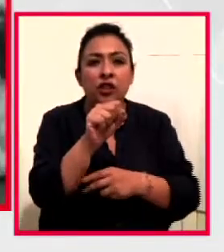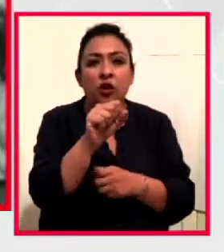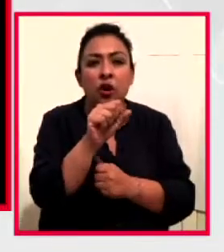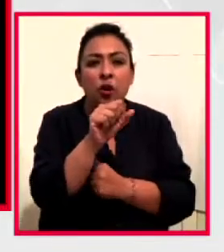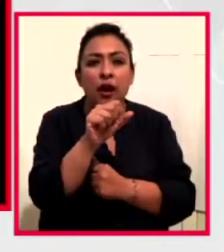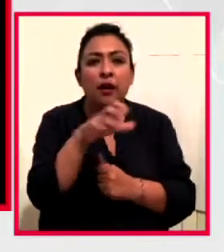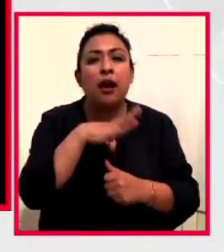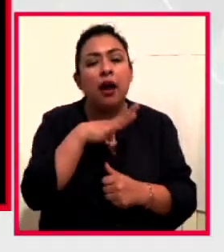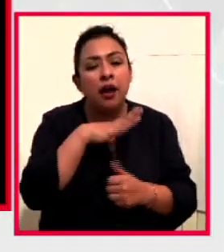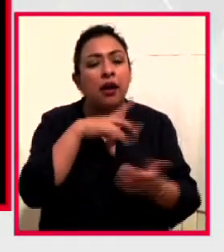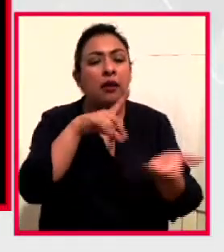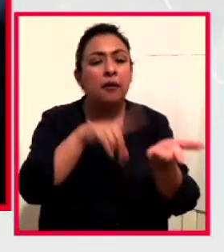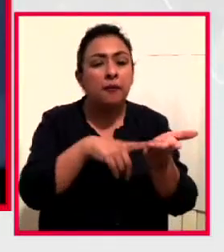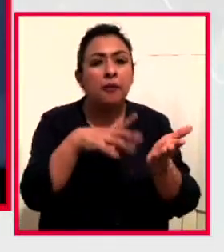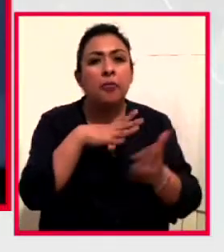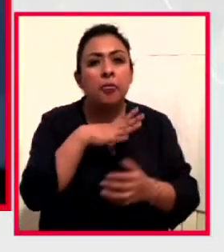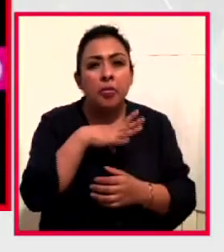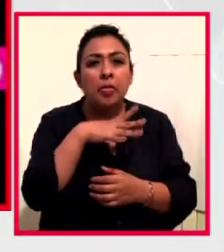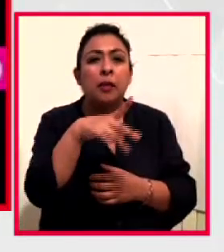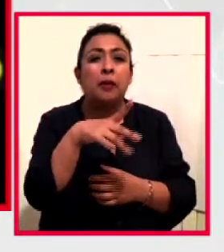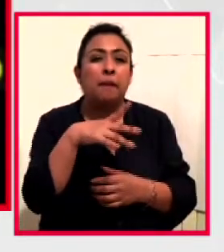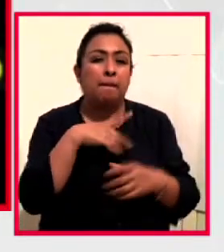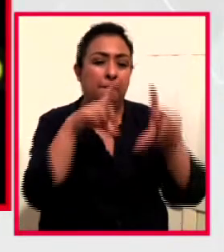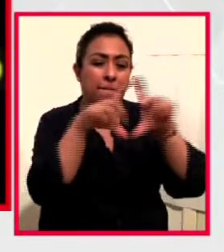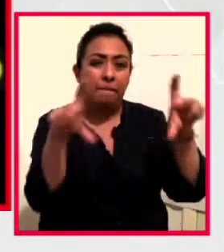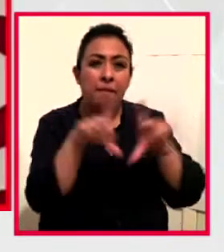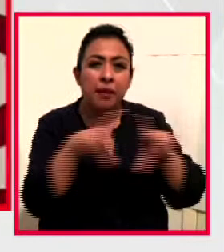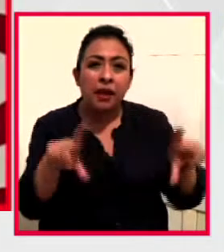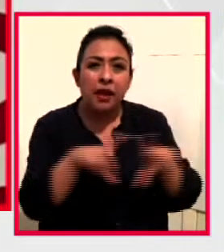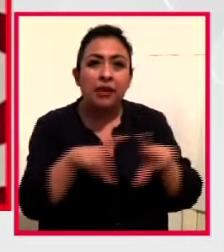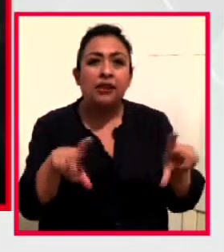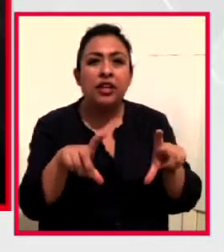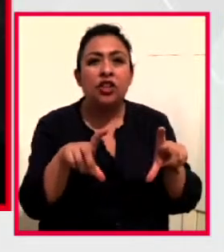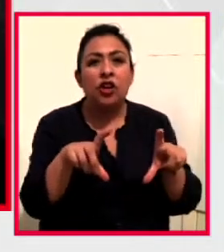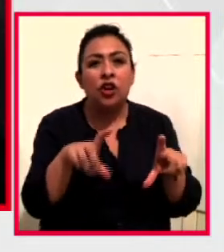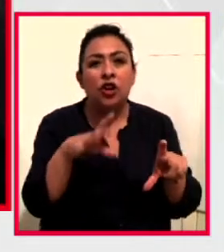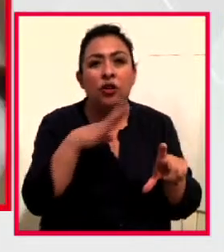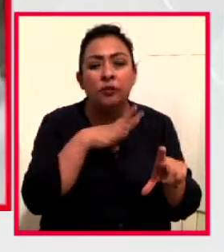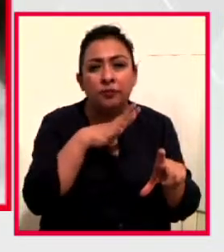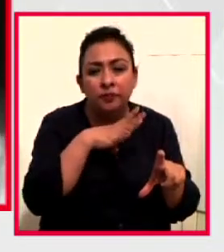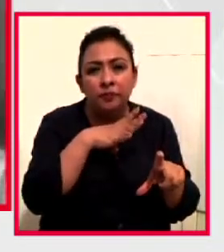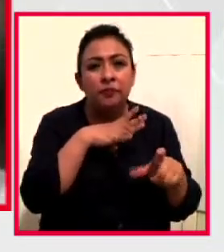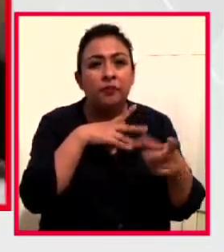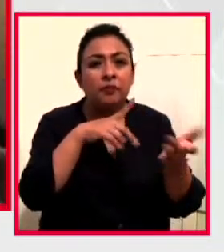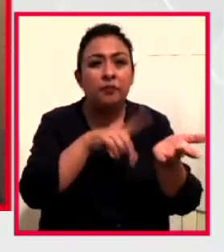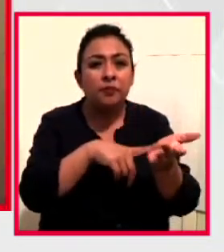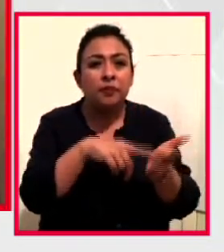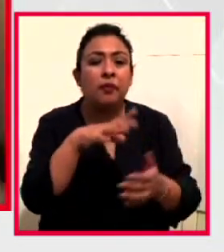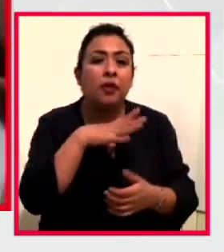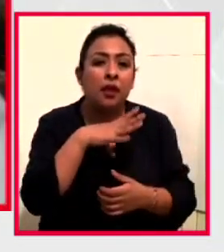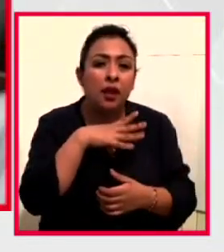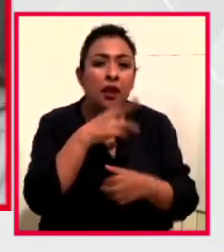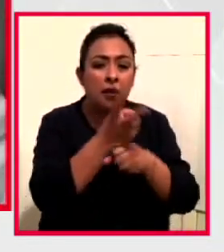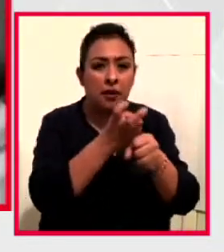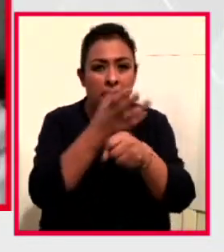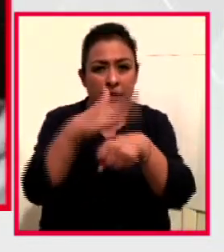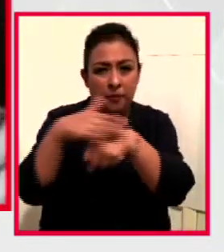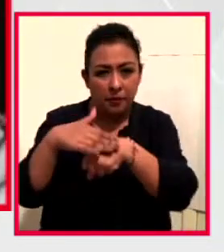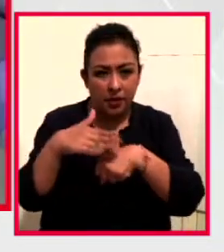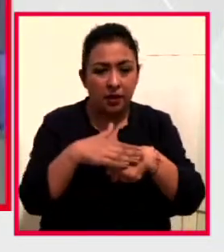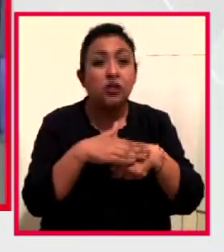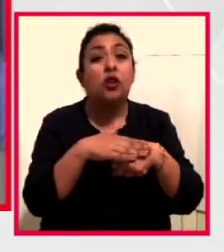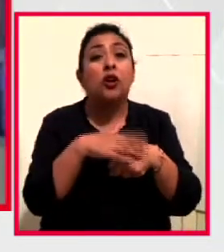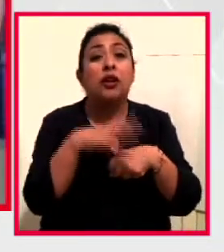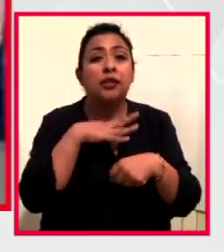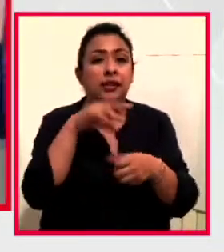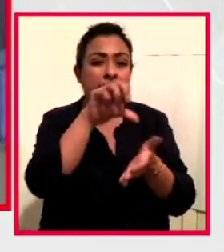mesa, experiencias inmersivas y textos de divulgación, pueden participar en algunas de las seis convocatorias que han creado en el Centro